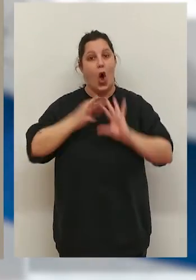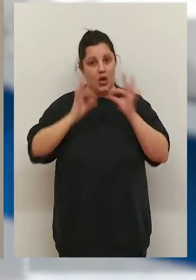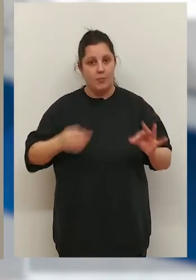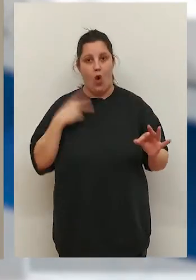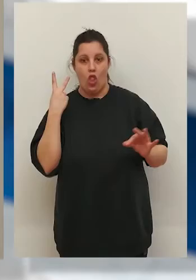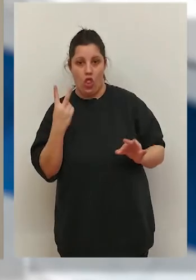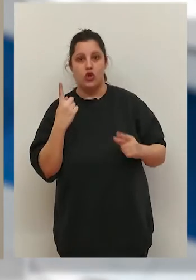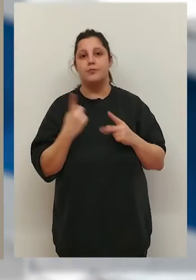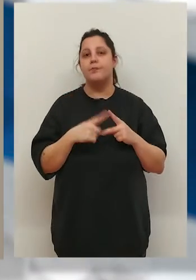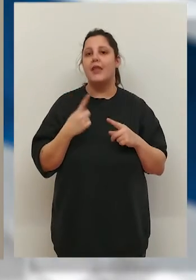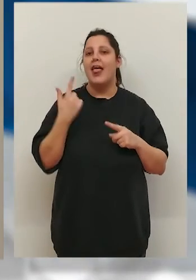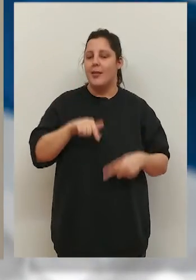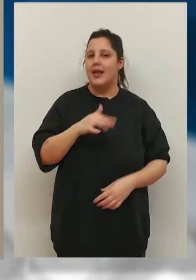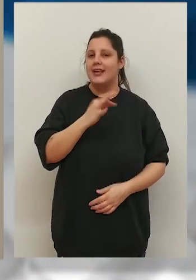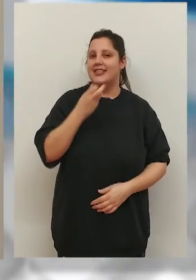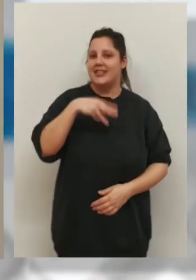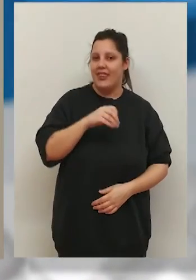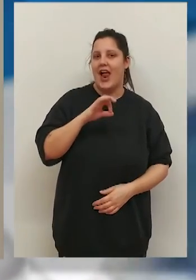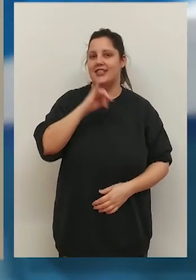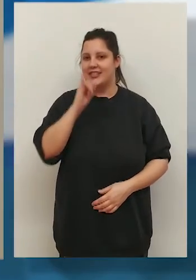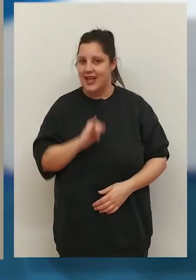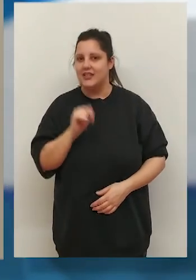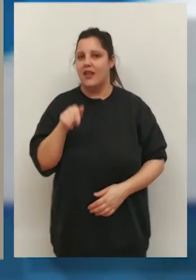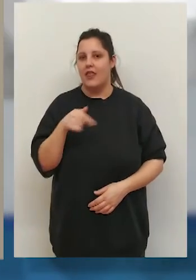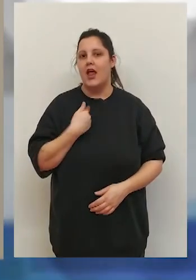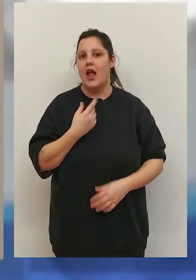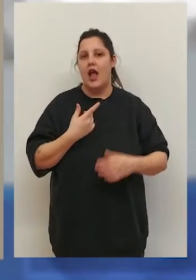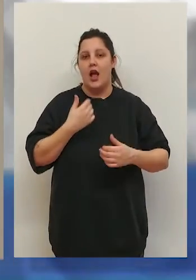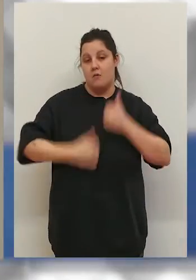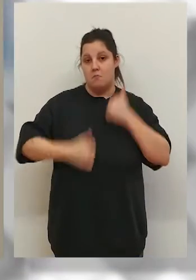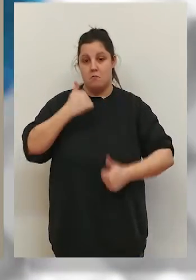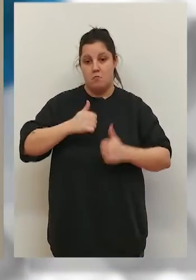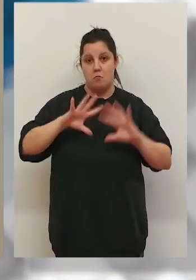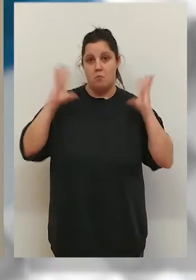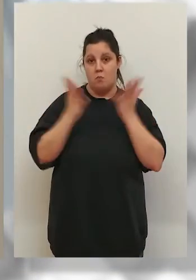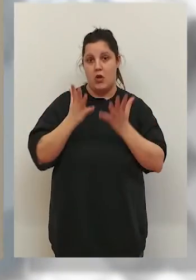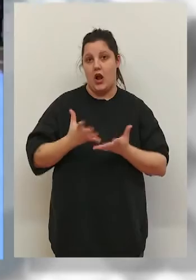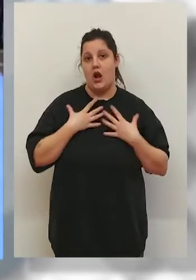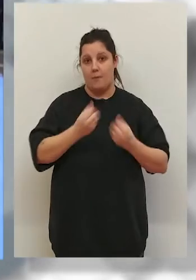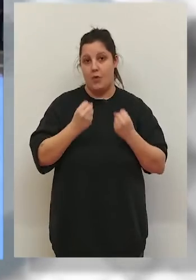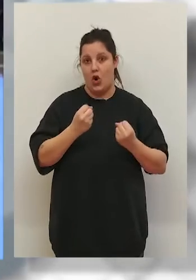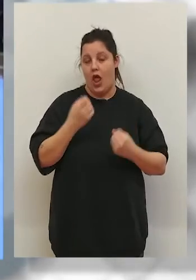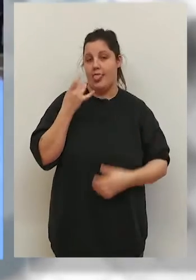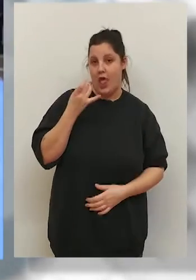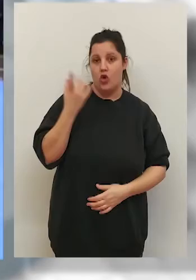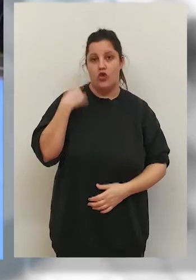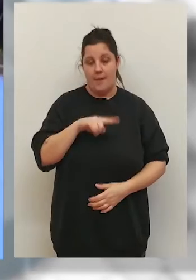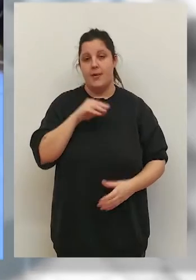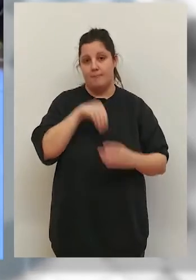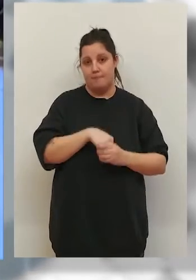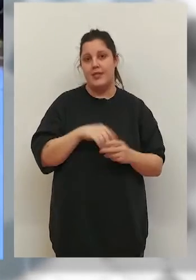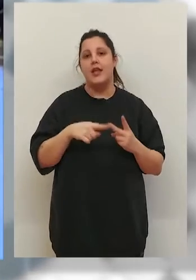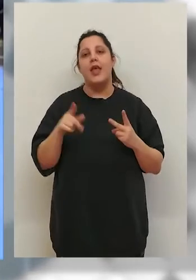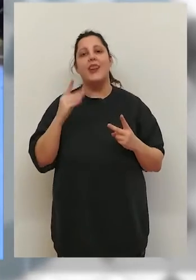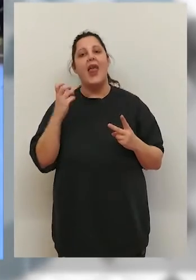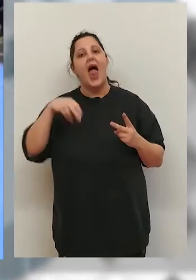medallistas olímpicos, Sandra Sánchez que es nuestra medallista y campeona del mundo dos veces y medalla olímpica, de oro también,